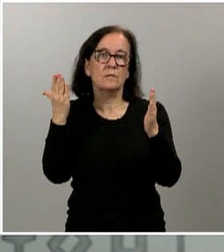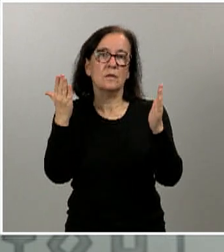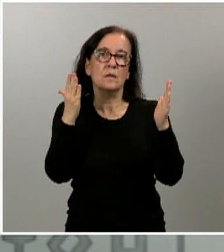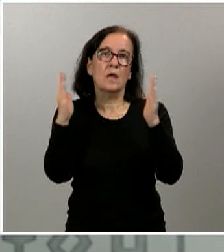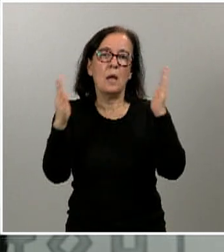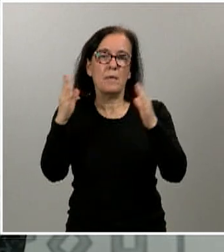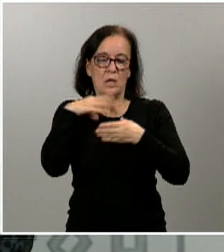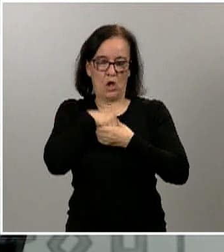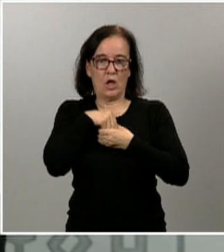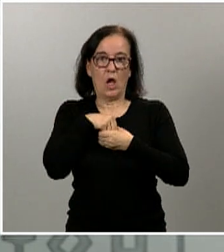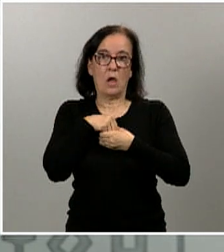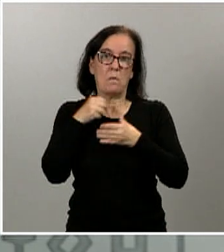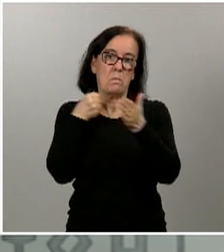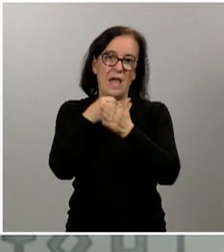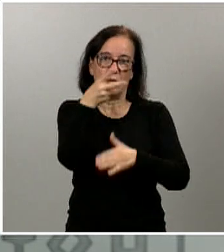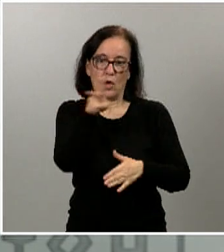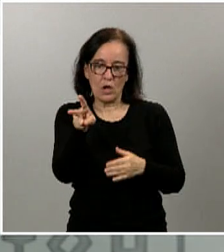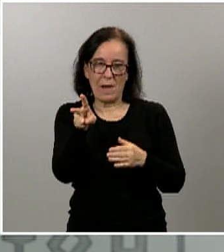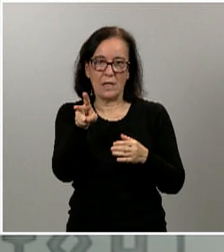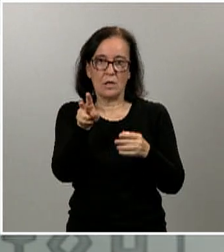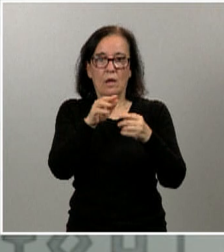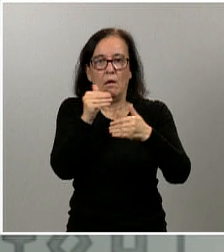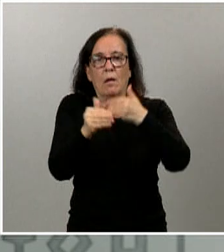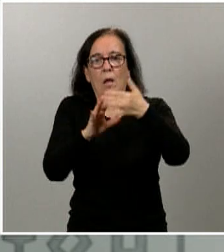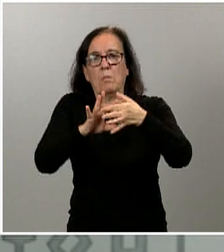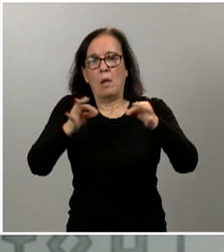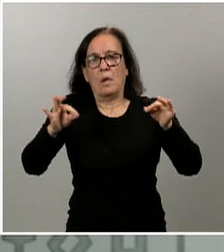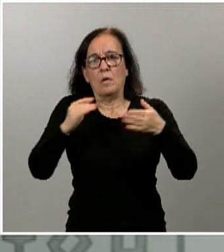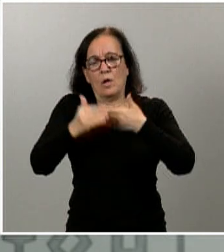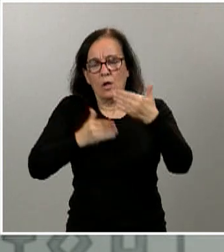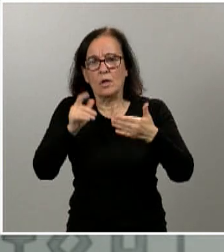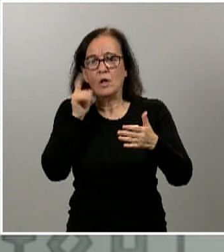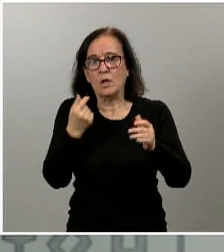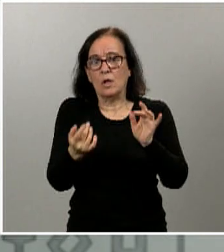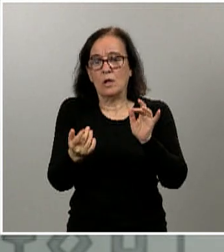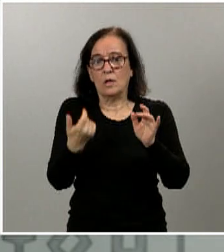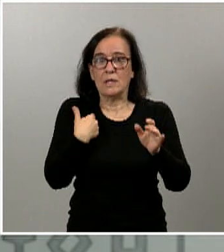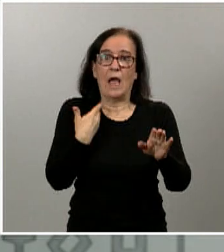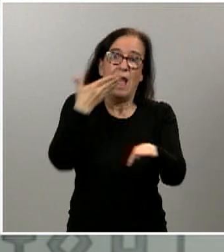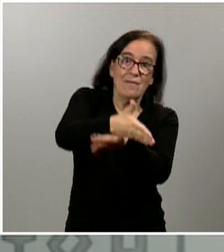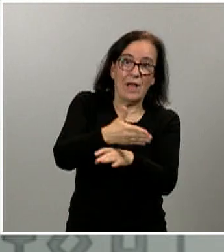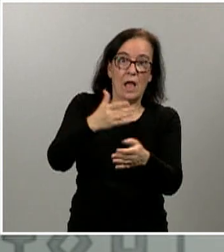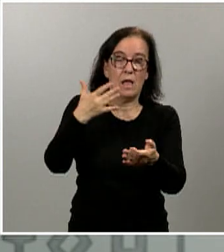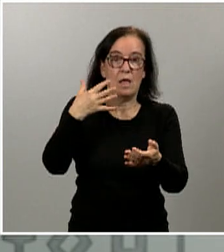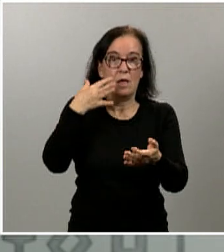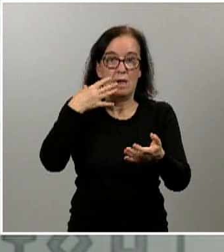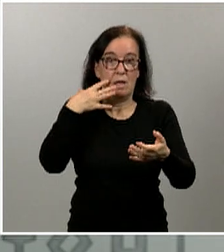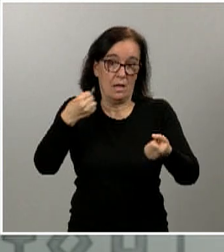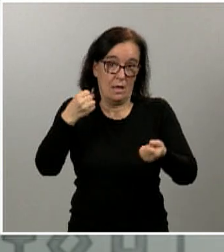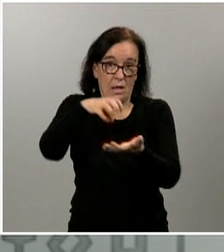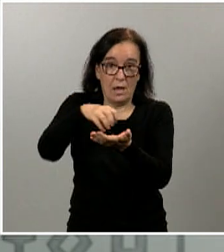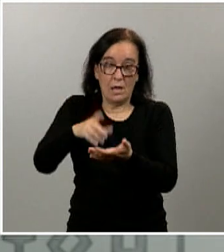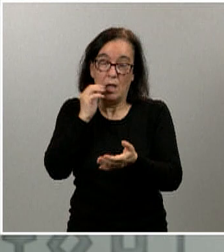de dos semanas, porque luego, hasta que toma contacto con el sistema sanitario, también venimos viendo que hay unos días de decalaje.